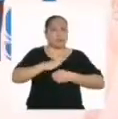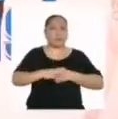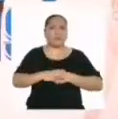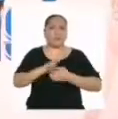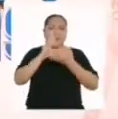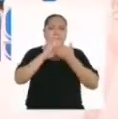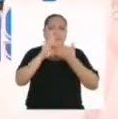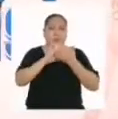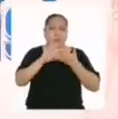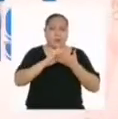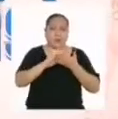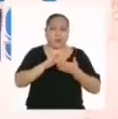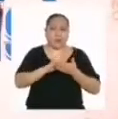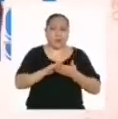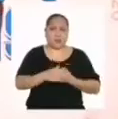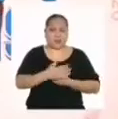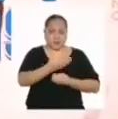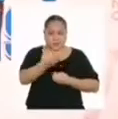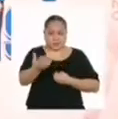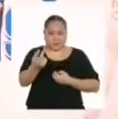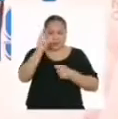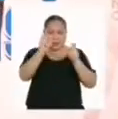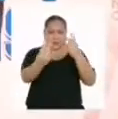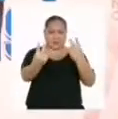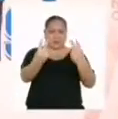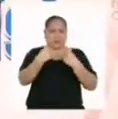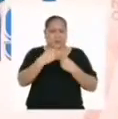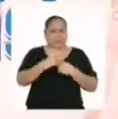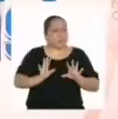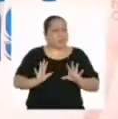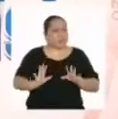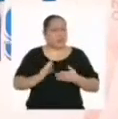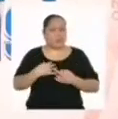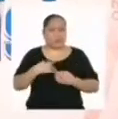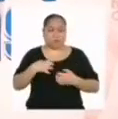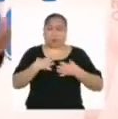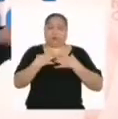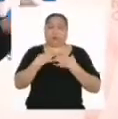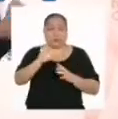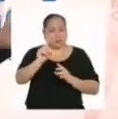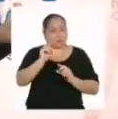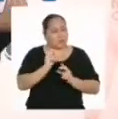Perdóneme, distinguídate la audiencia. Un pequeño sobresalto.